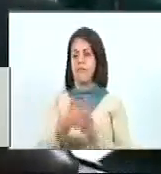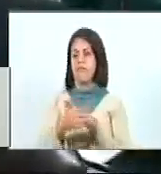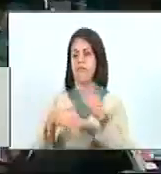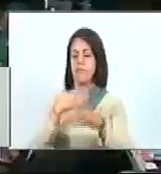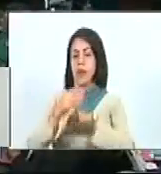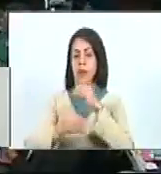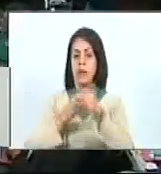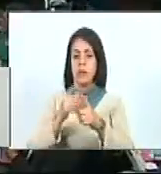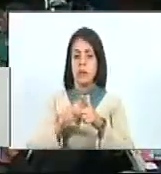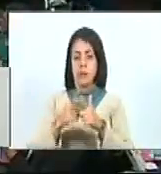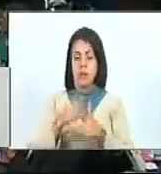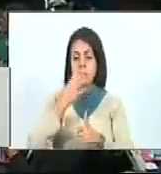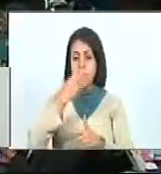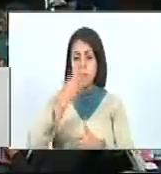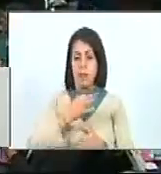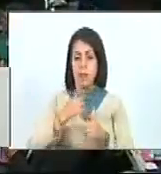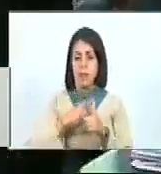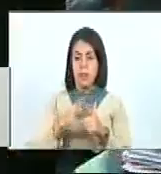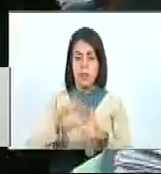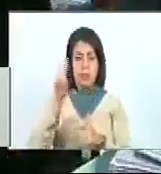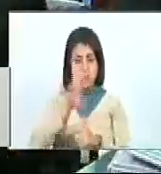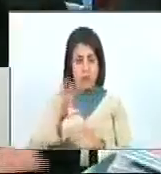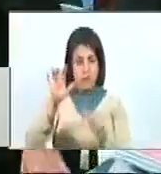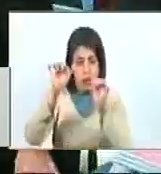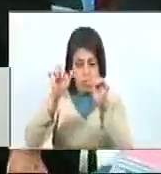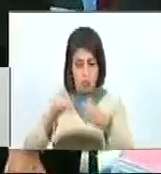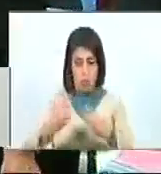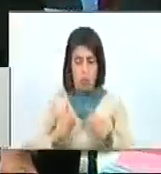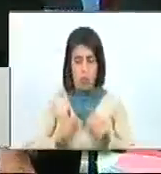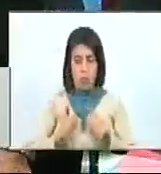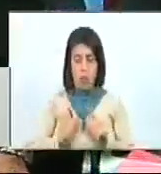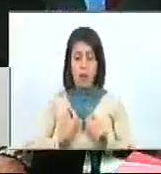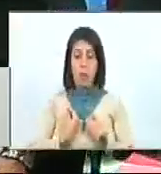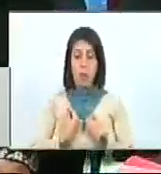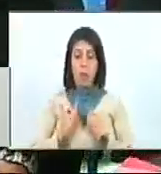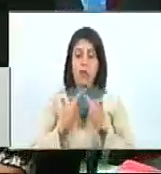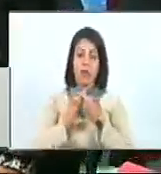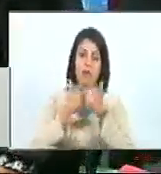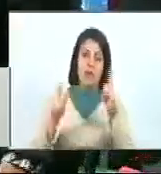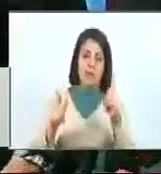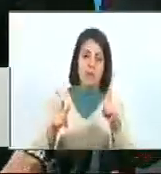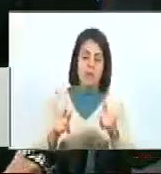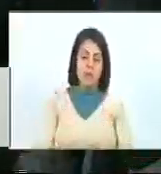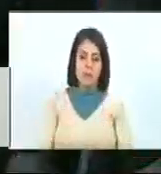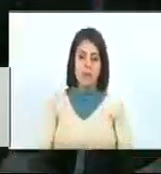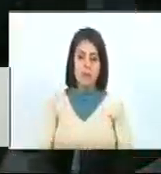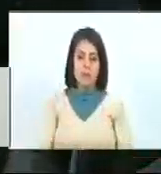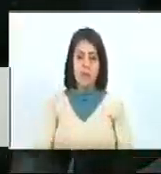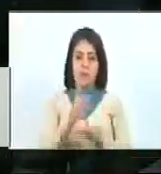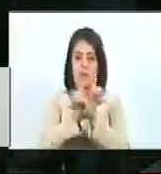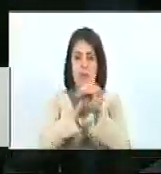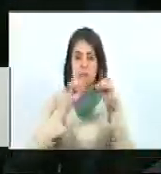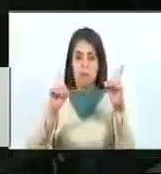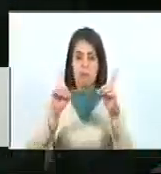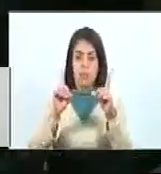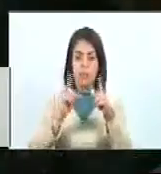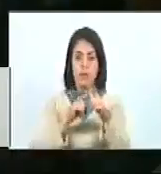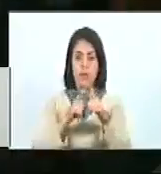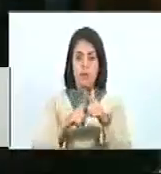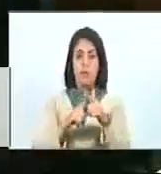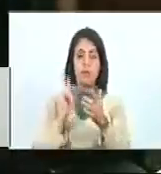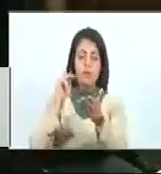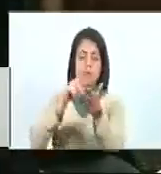de construir realmente la Venezuela que hoy vivimos, libre, democrática, con